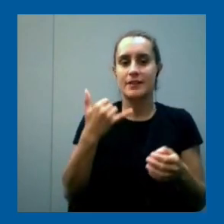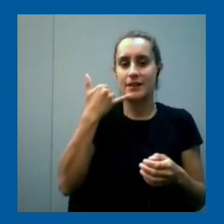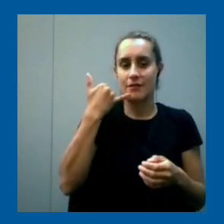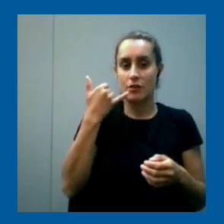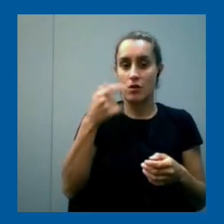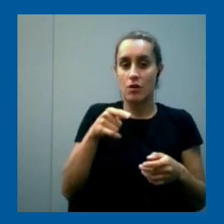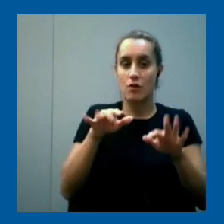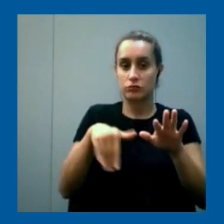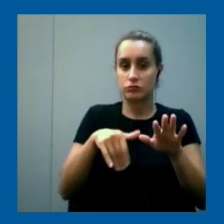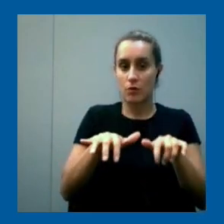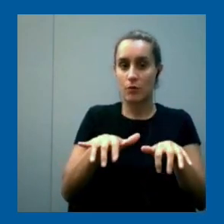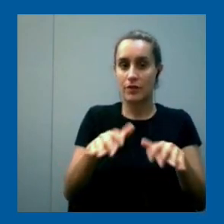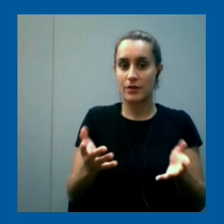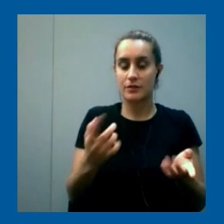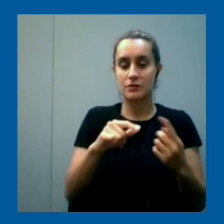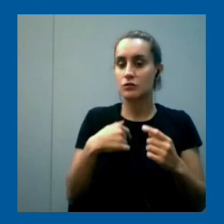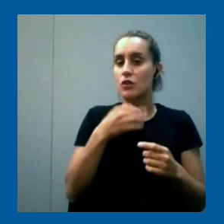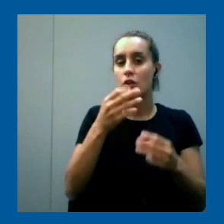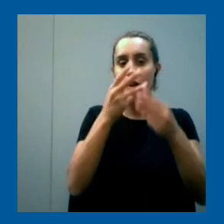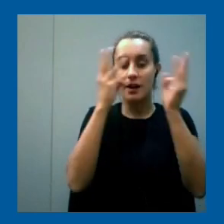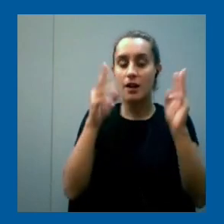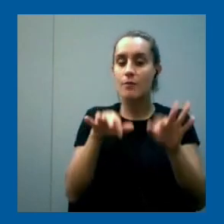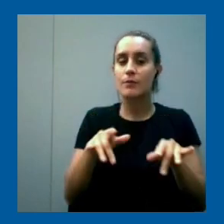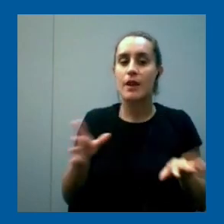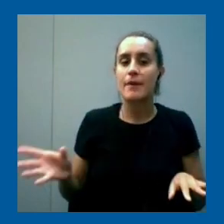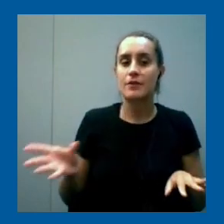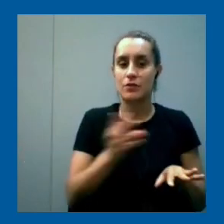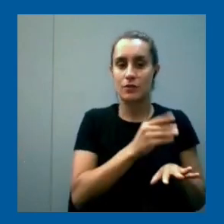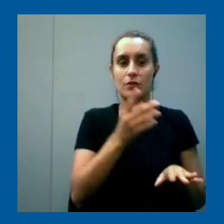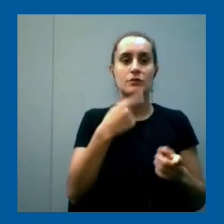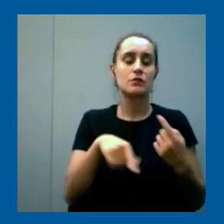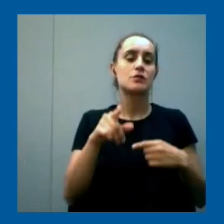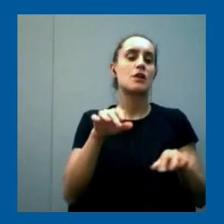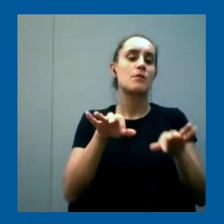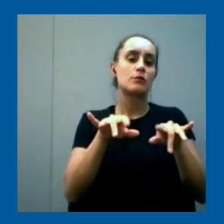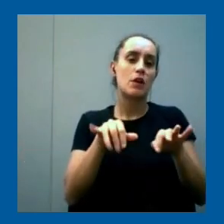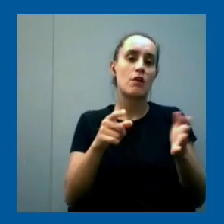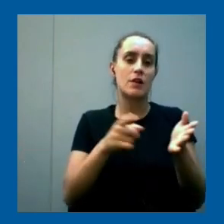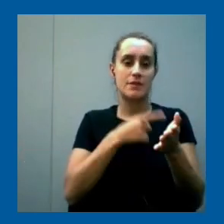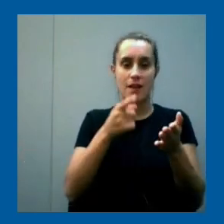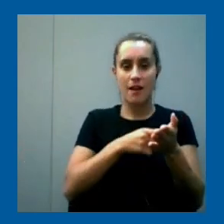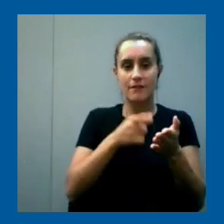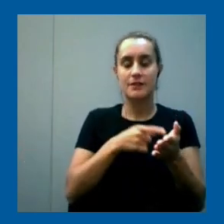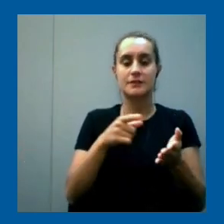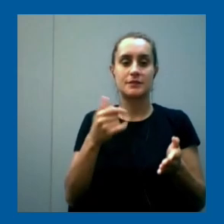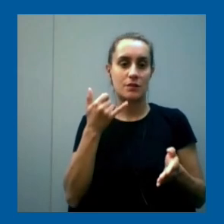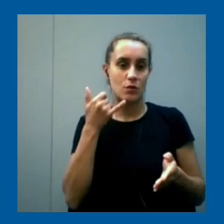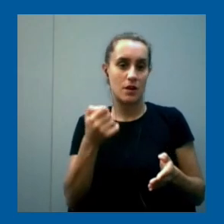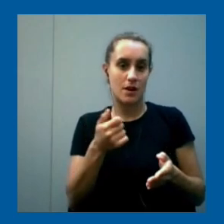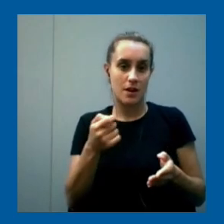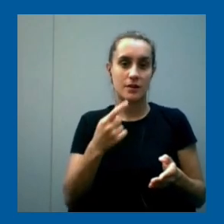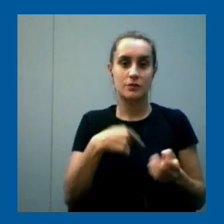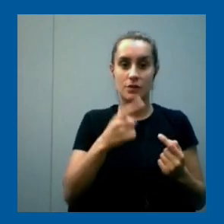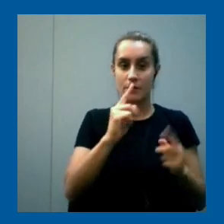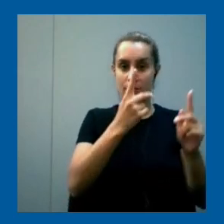Cuando hablamos de cómo usar esas computadoras, esos teléfonos, esos dispositivos, lo primero que tenemos es la primer capa totalmente operativa,